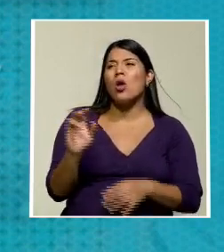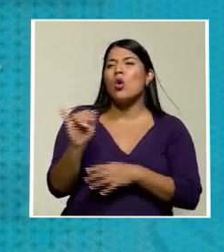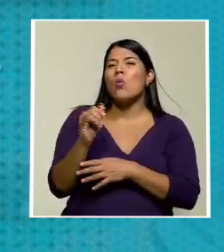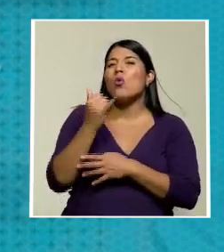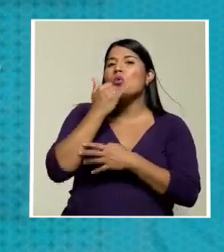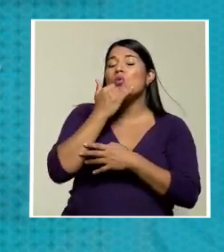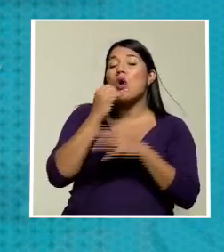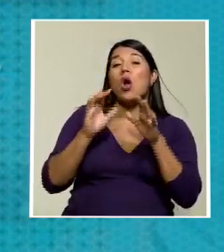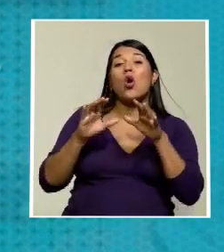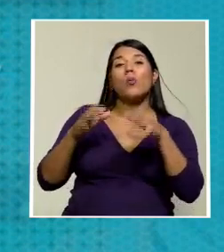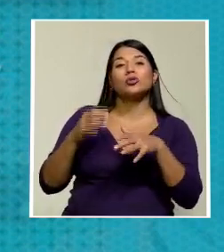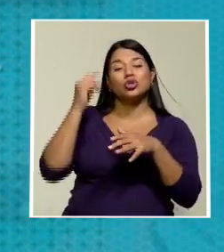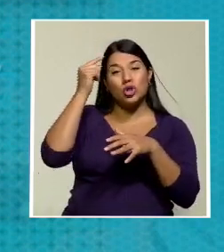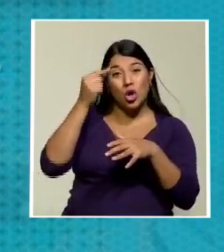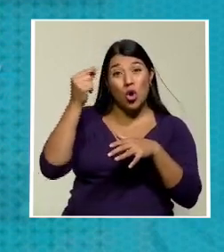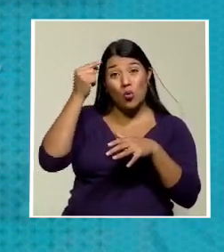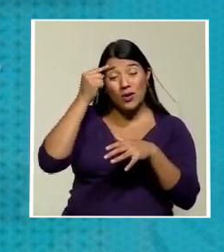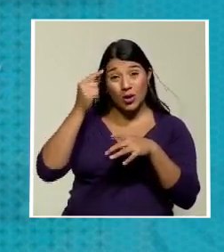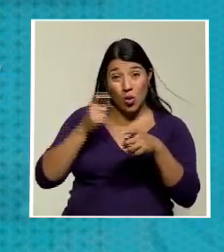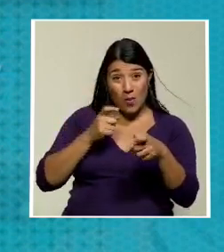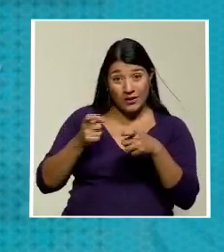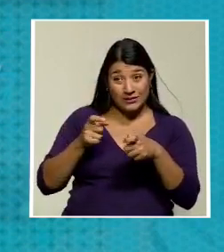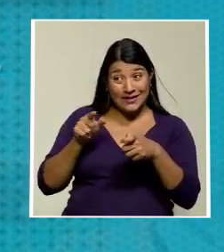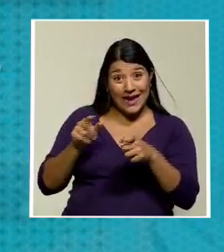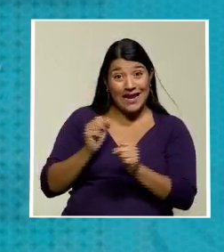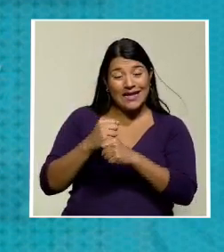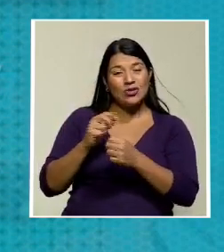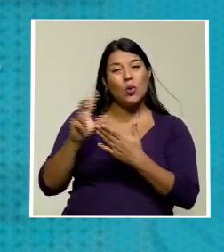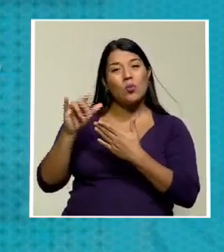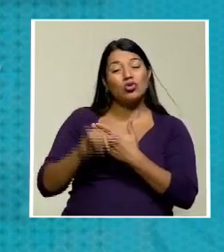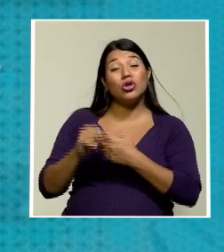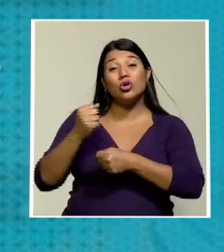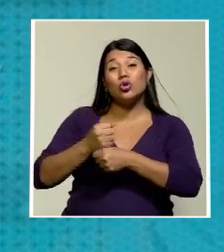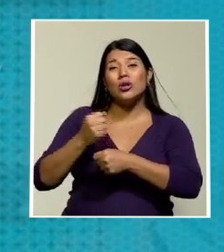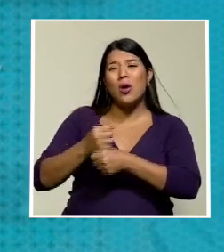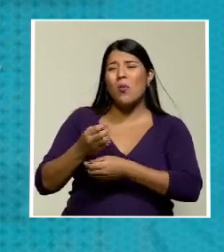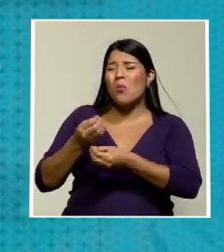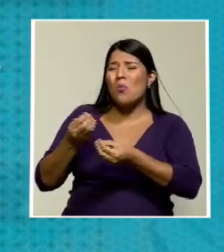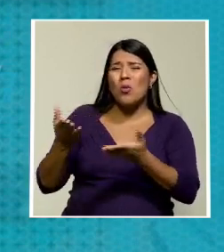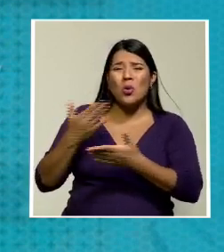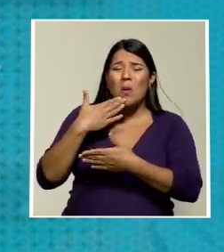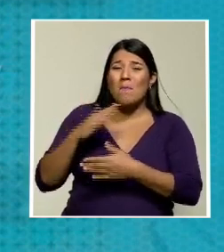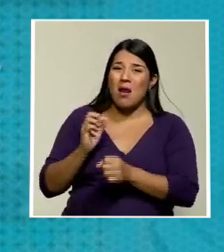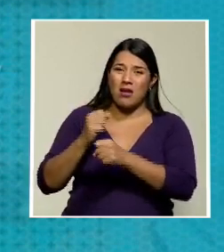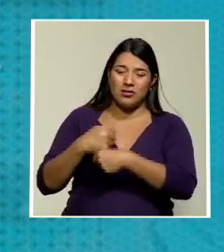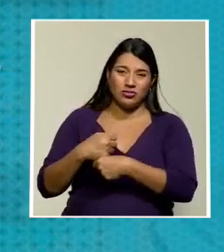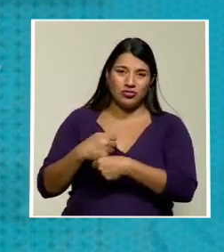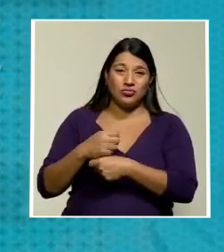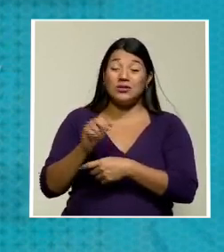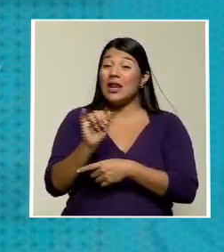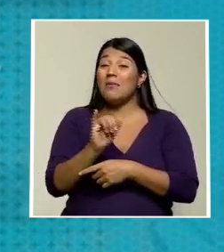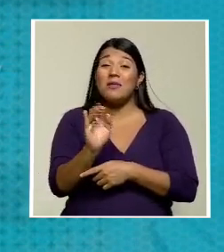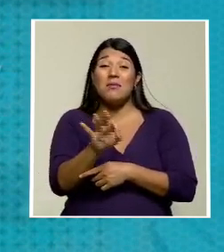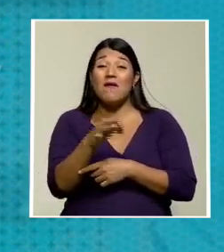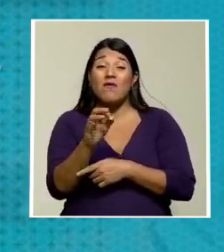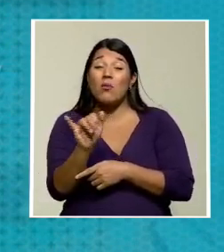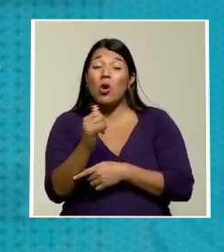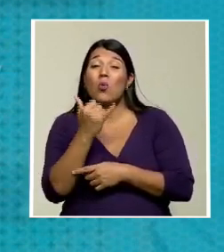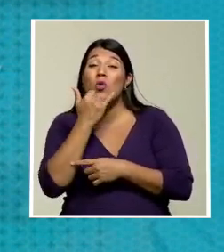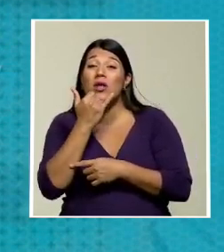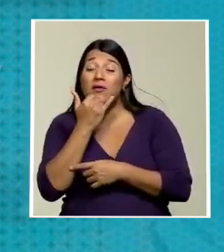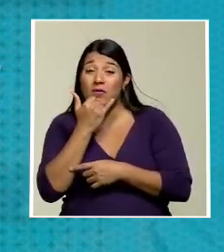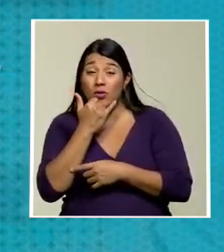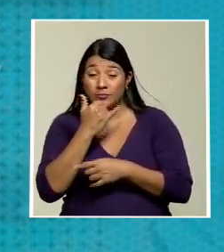comisión de gobierno y de administración que hizo un proyecto de empleo público mediocre de la misma manera como se equivocó el plenario